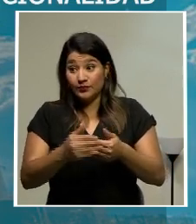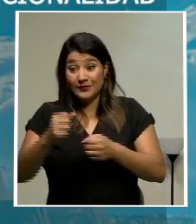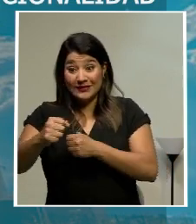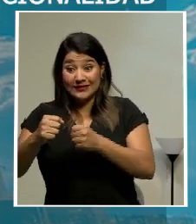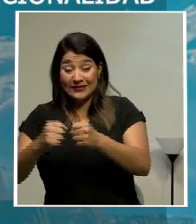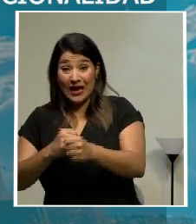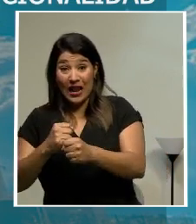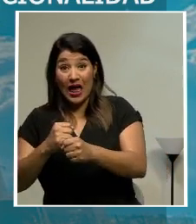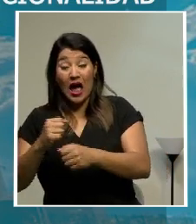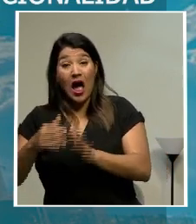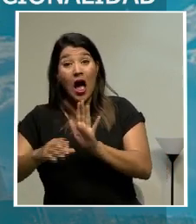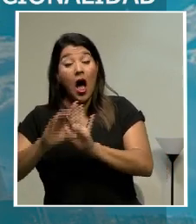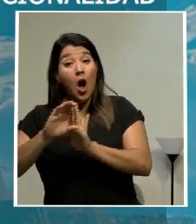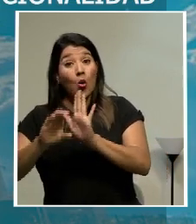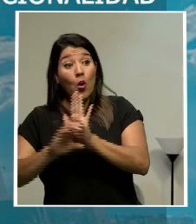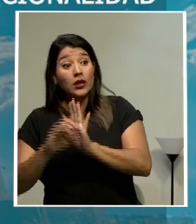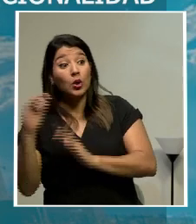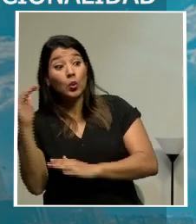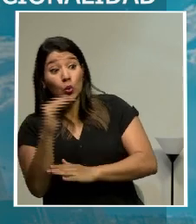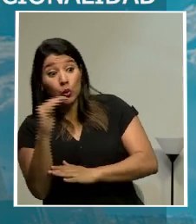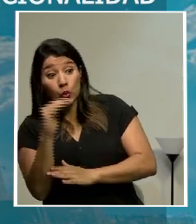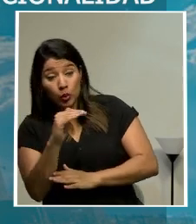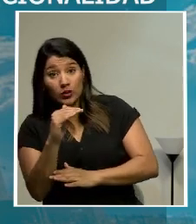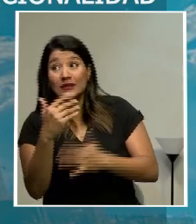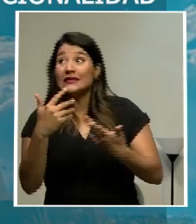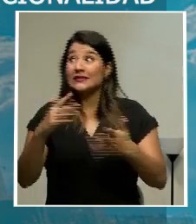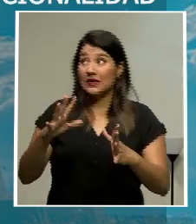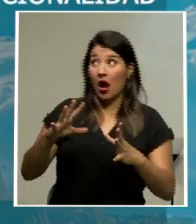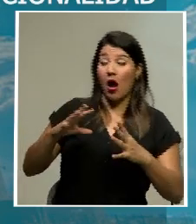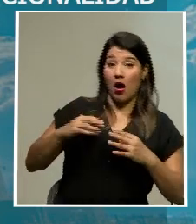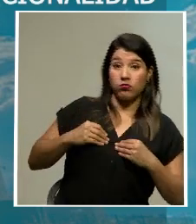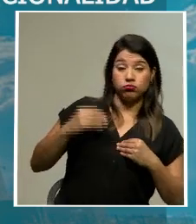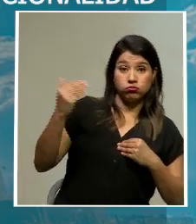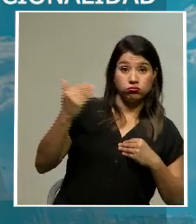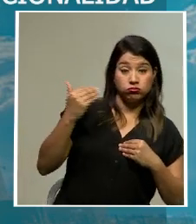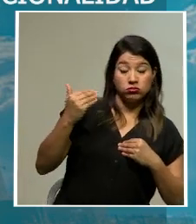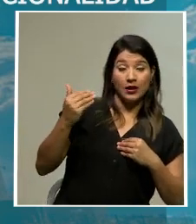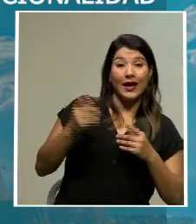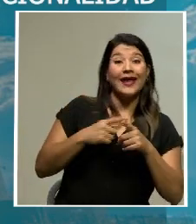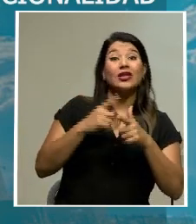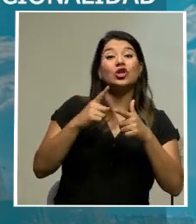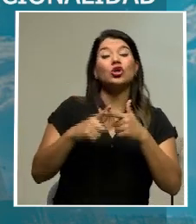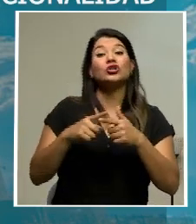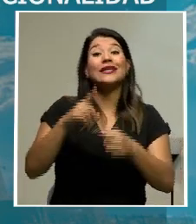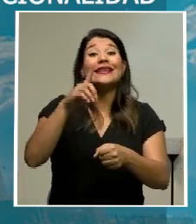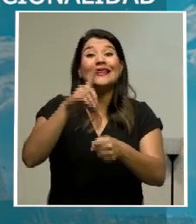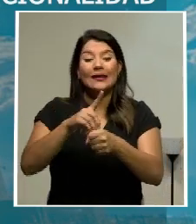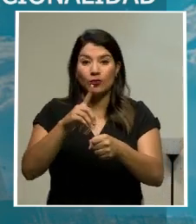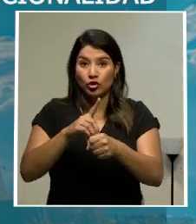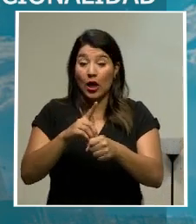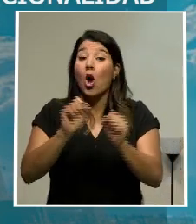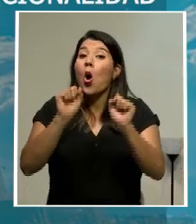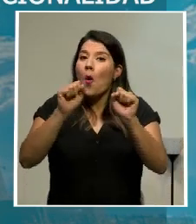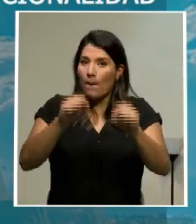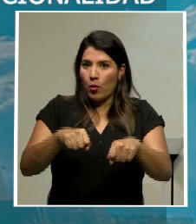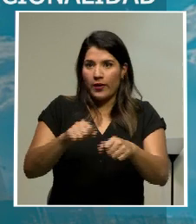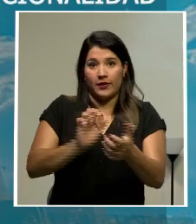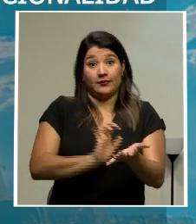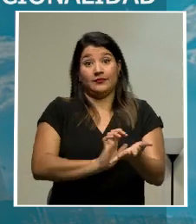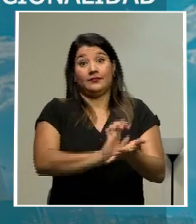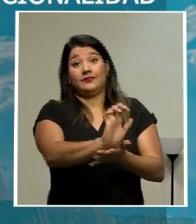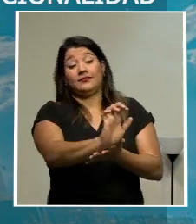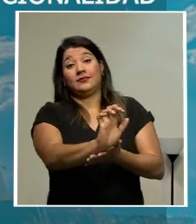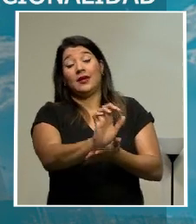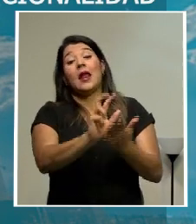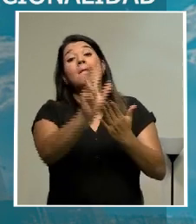totalidad. Una vez que esté notificada el voto en la Asamblea Legislativa, los diputados pueden o devolver el proyecto a la